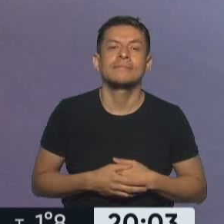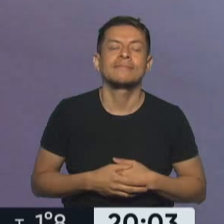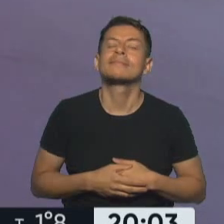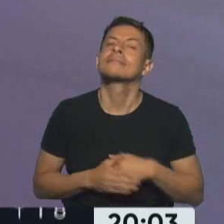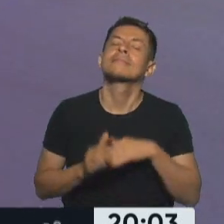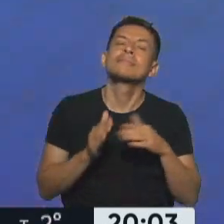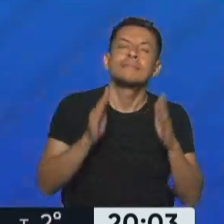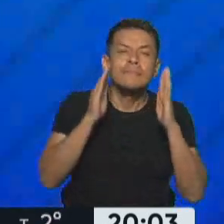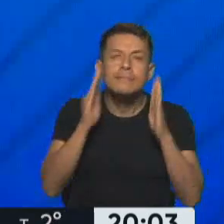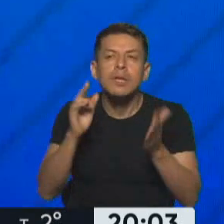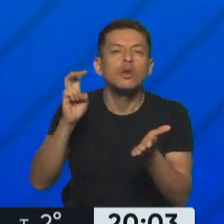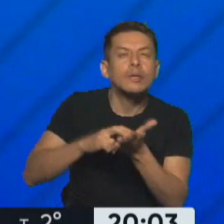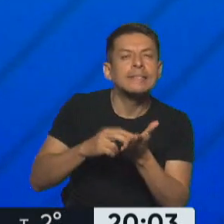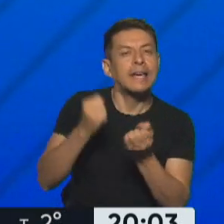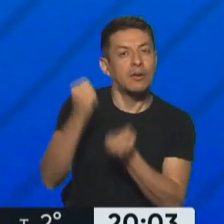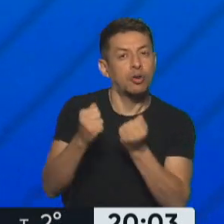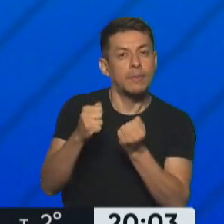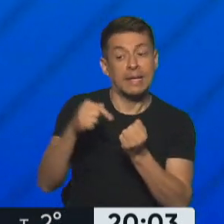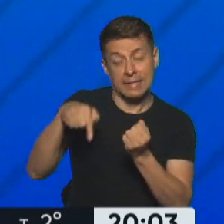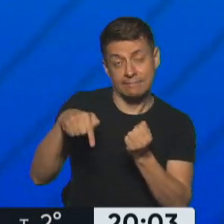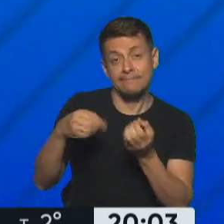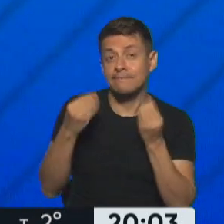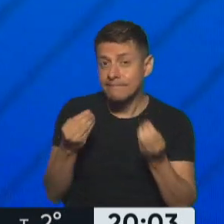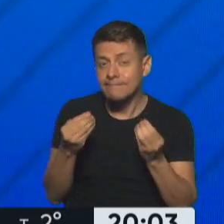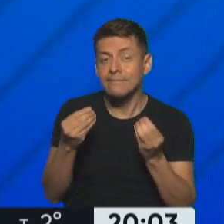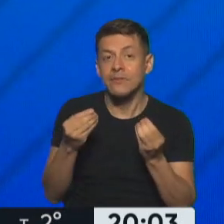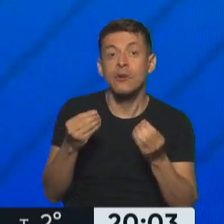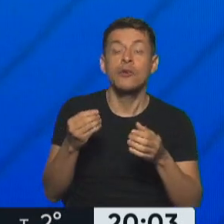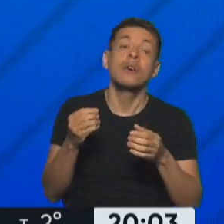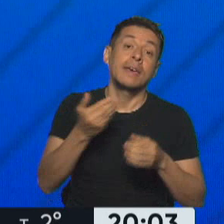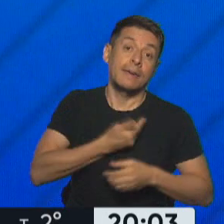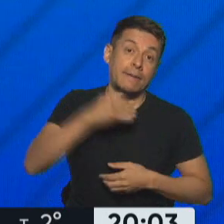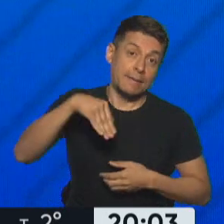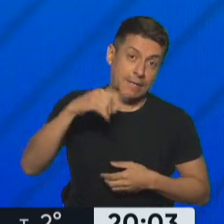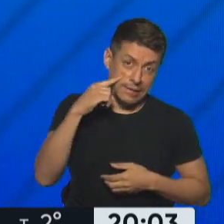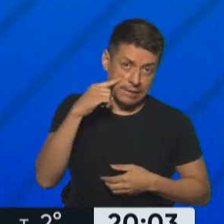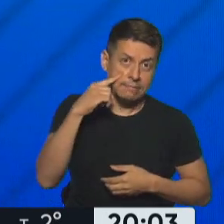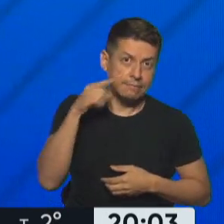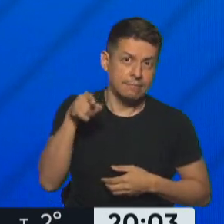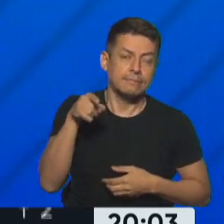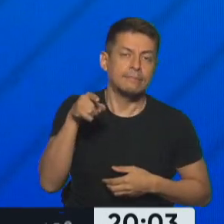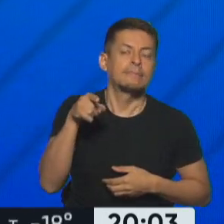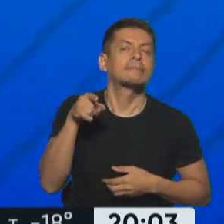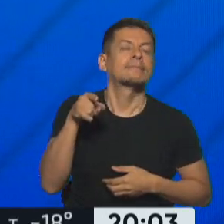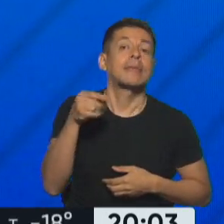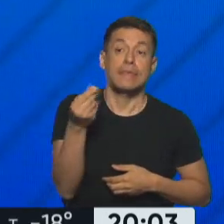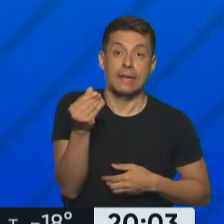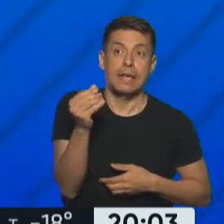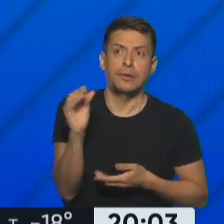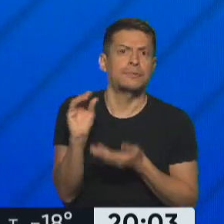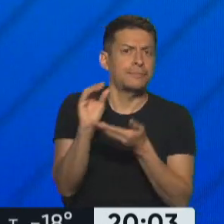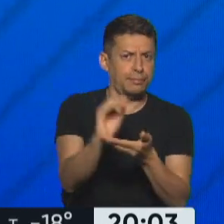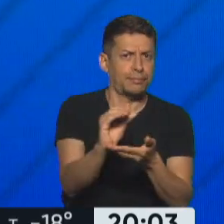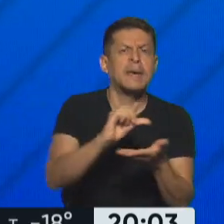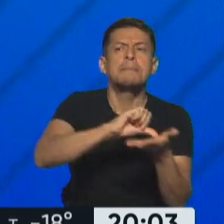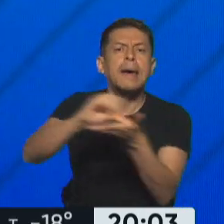Vamos a meternos en una de las noticias económicas de este fin de semana, que tiene que ver con el Fondo Monetario Internacional y con una partida presupuestaria para aquellos